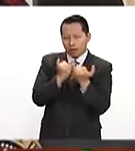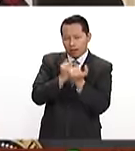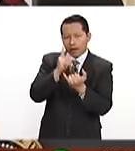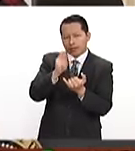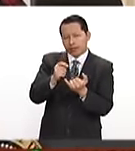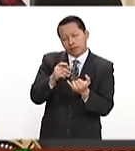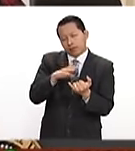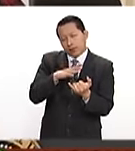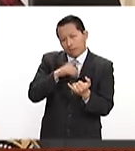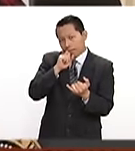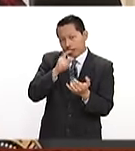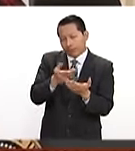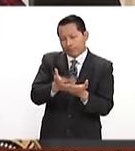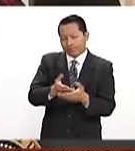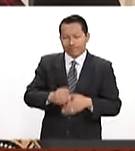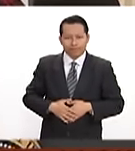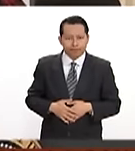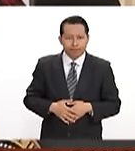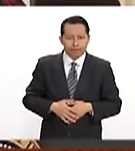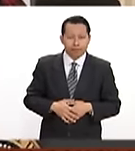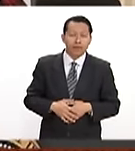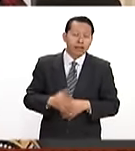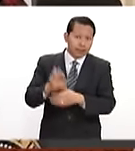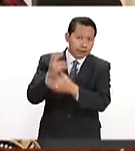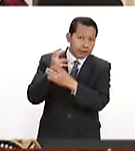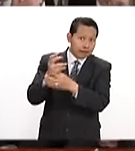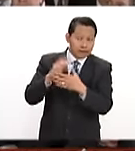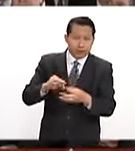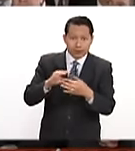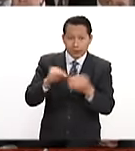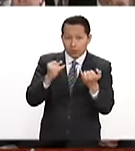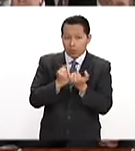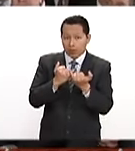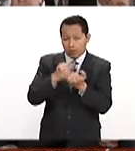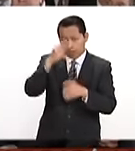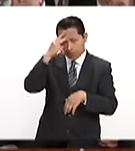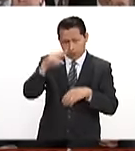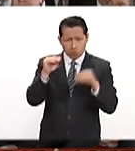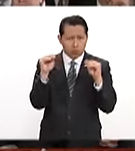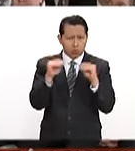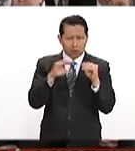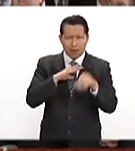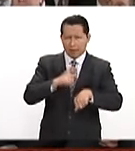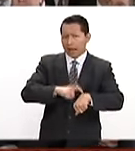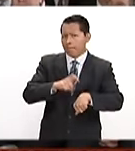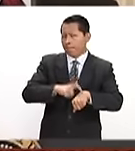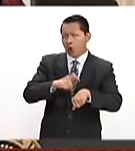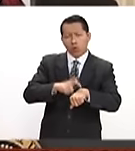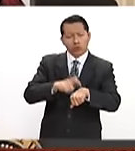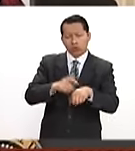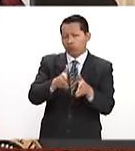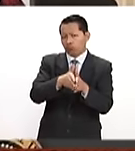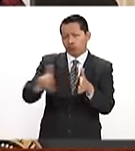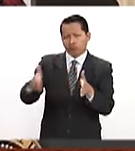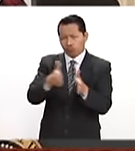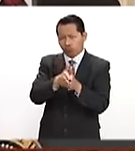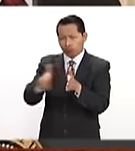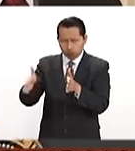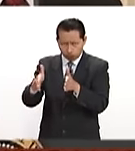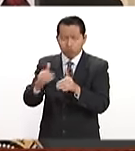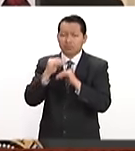propuesta. El canciller afirmó que en estas negociaciones México marcará sus propios tiempos, a pesar de que Donald Trump dijo